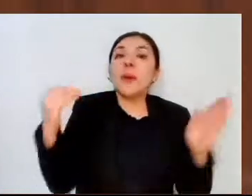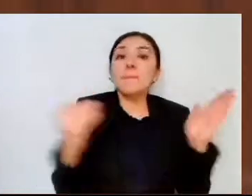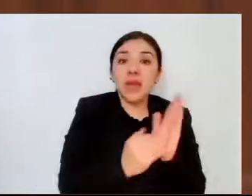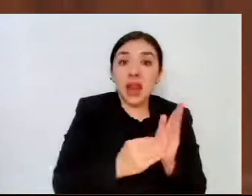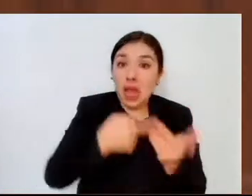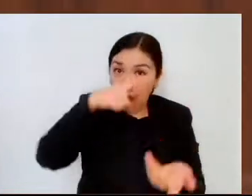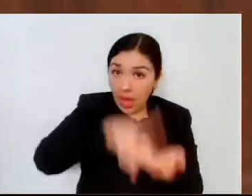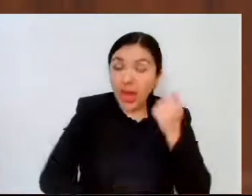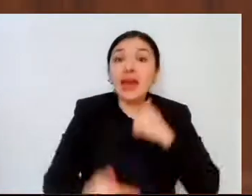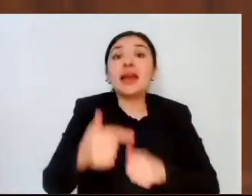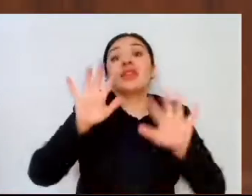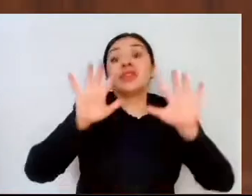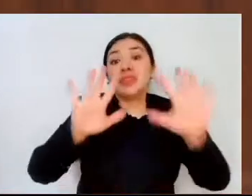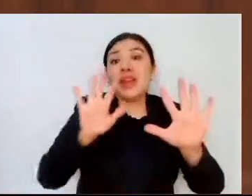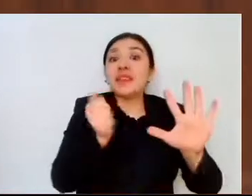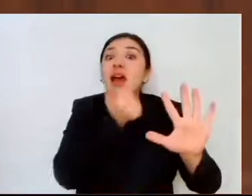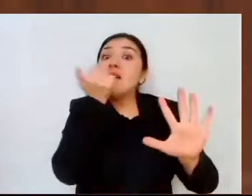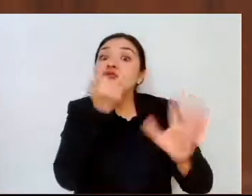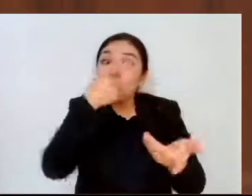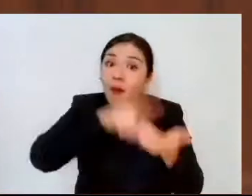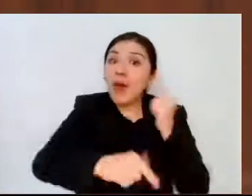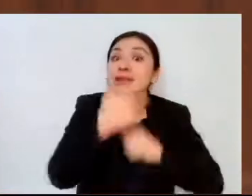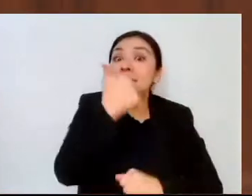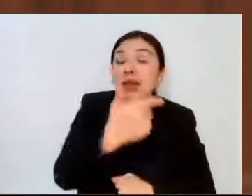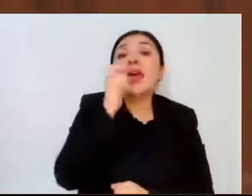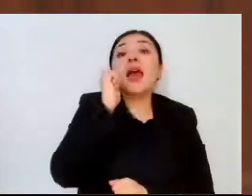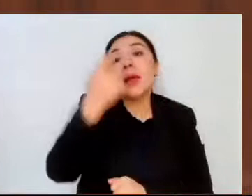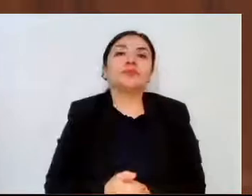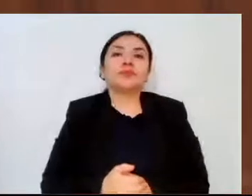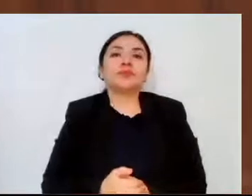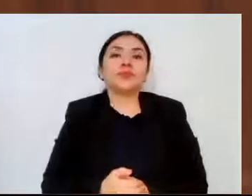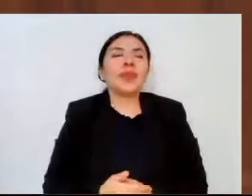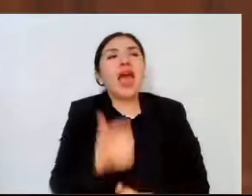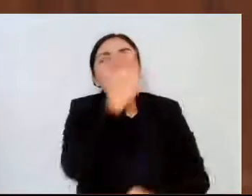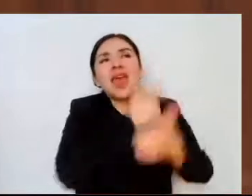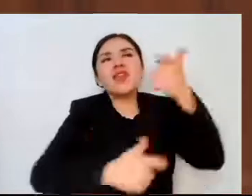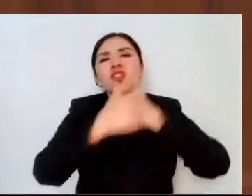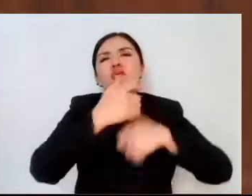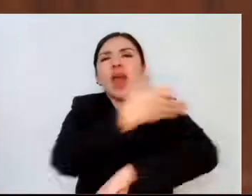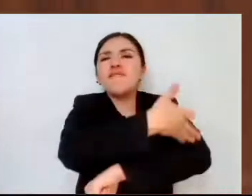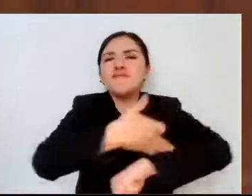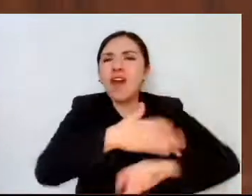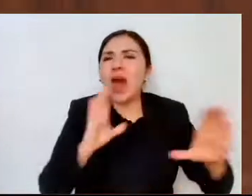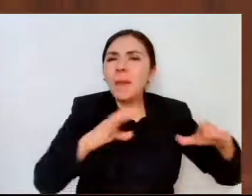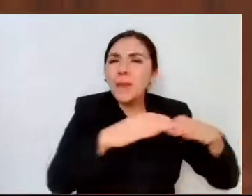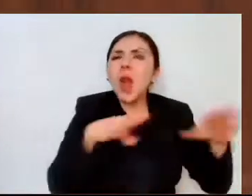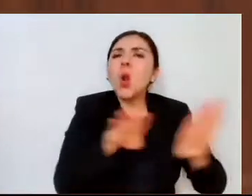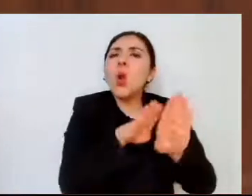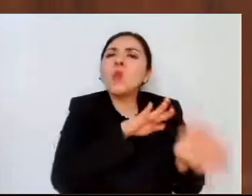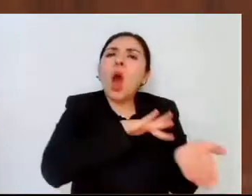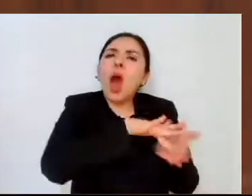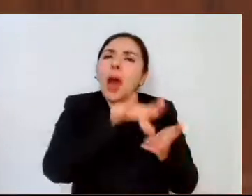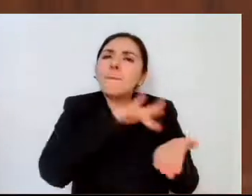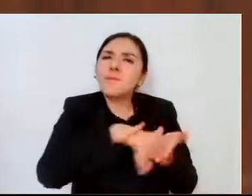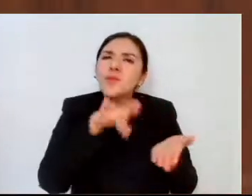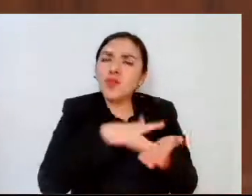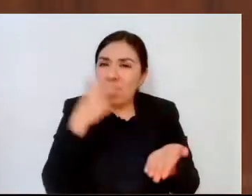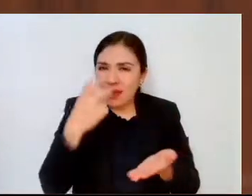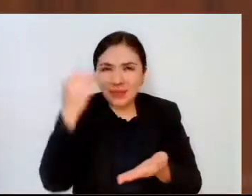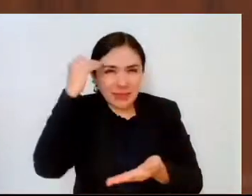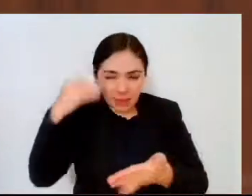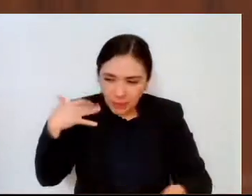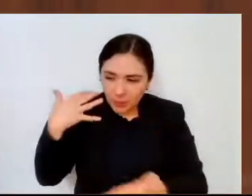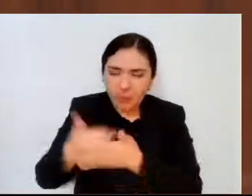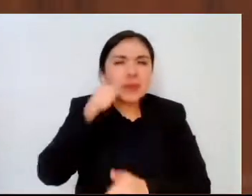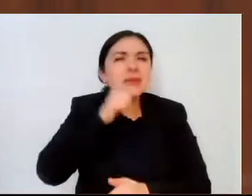7 de cada 10 son para mujeres. En lo que va de la administración, como cada